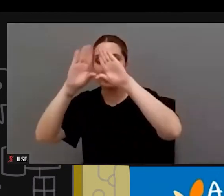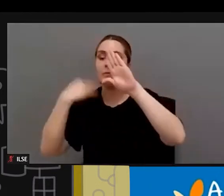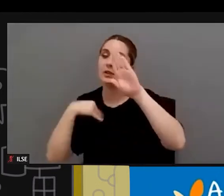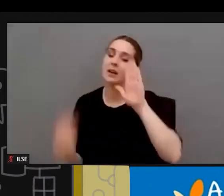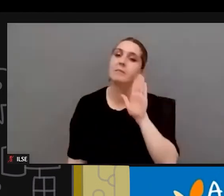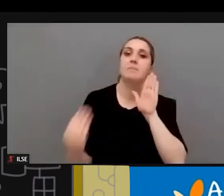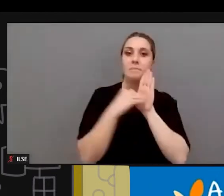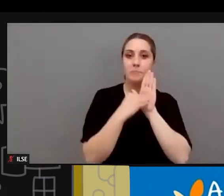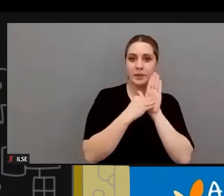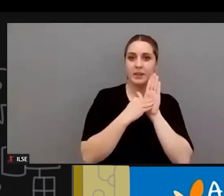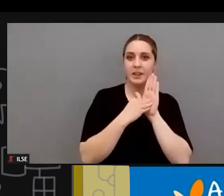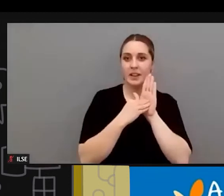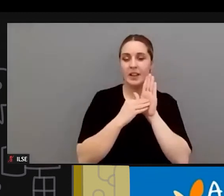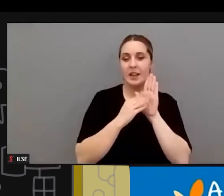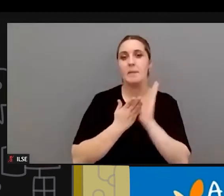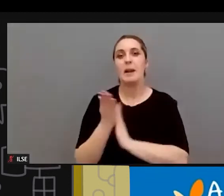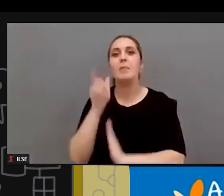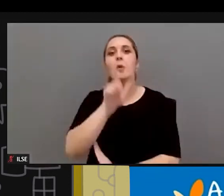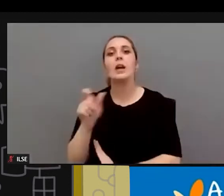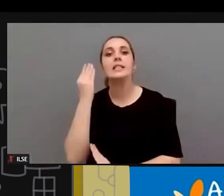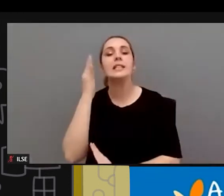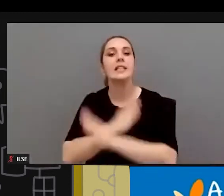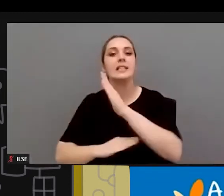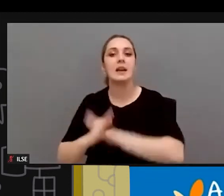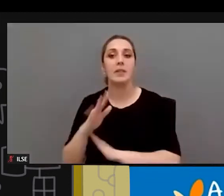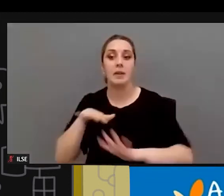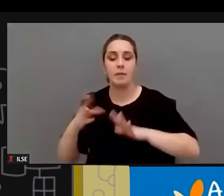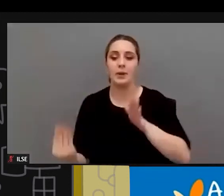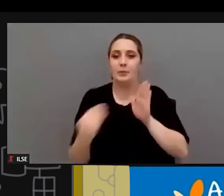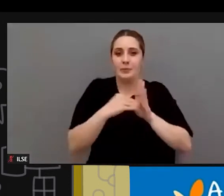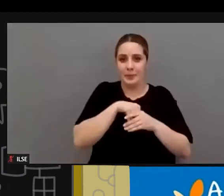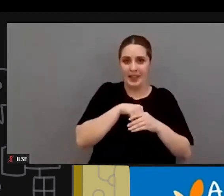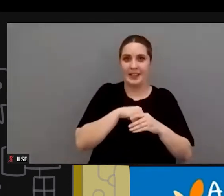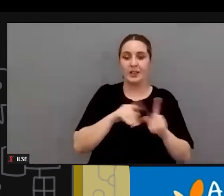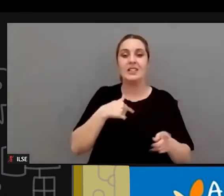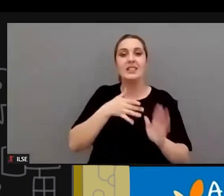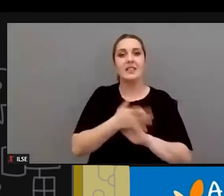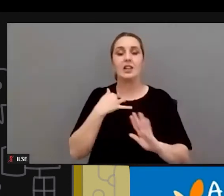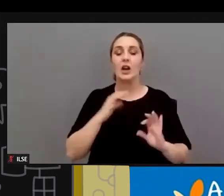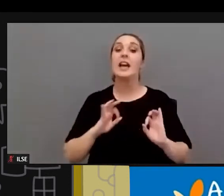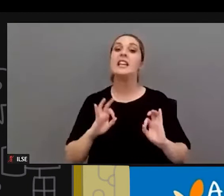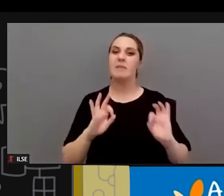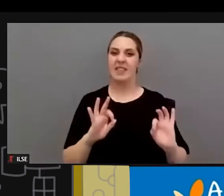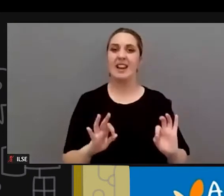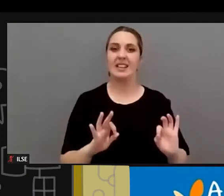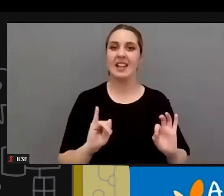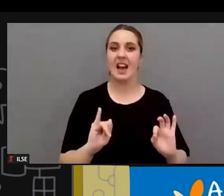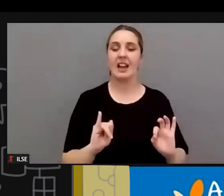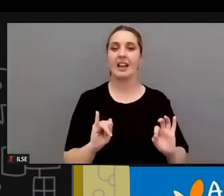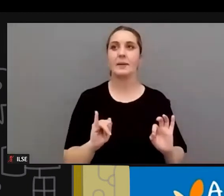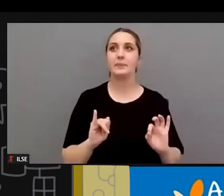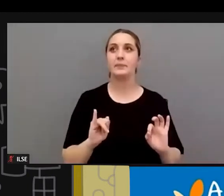la variable a las mujeres con discapacidad a su propio movimiento y esto también ha hecho que se especialicen determinadas